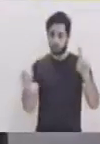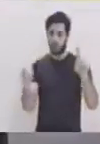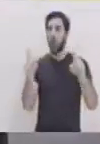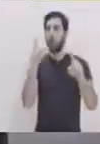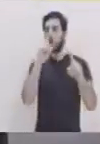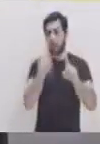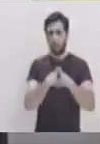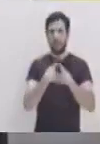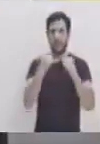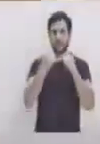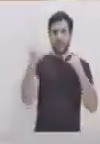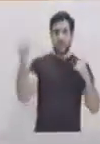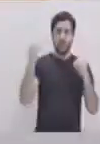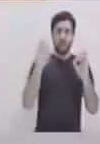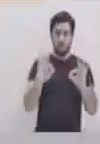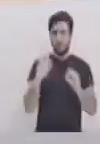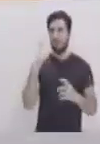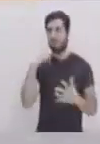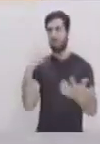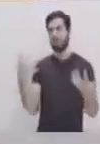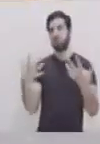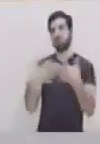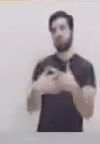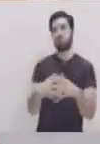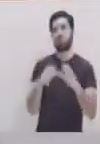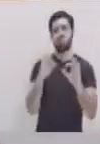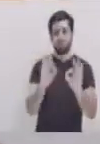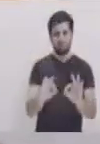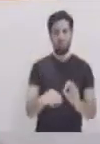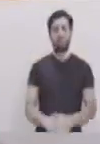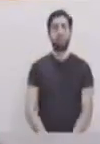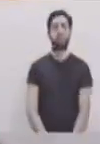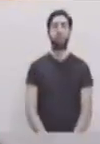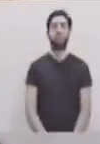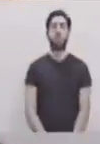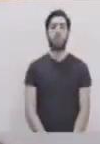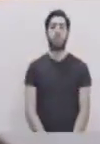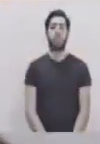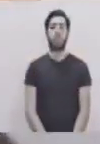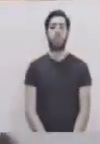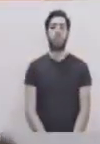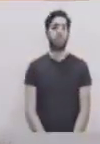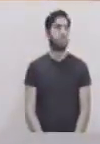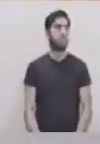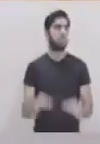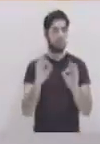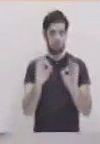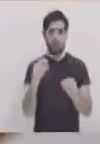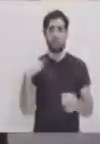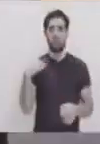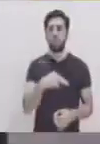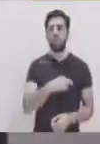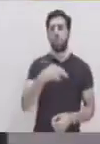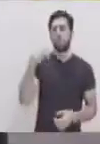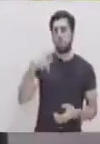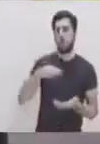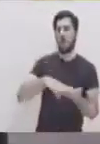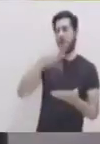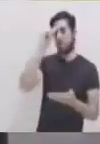líneas rectas lo cual me permite únicamente obtener una simetría radial ok